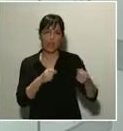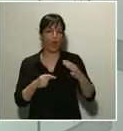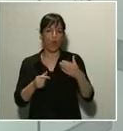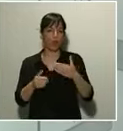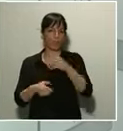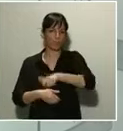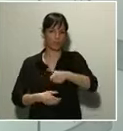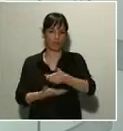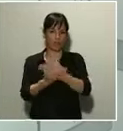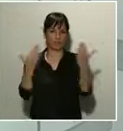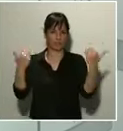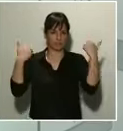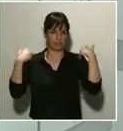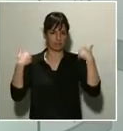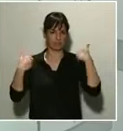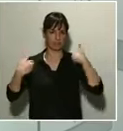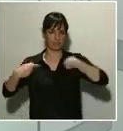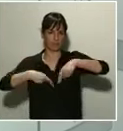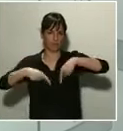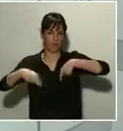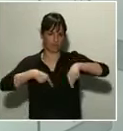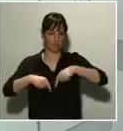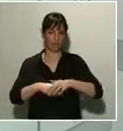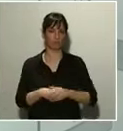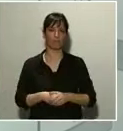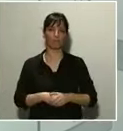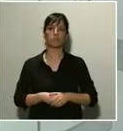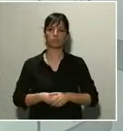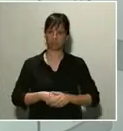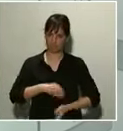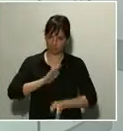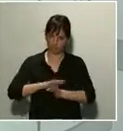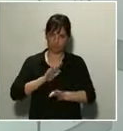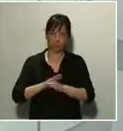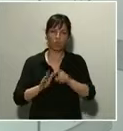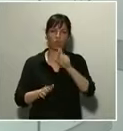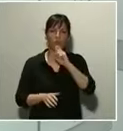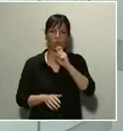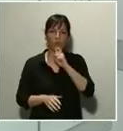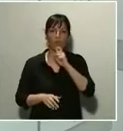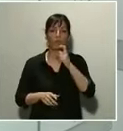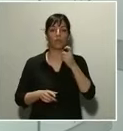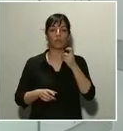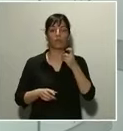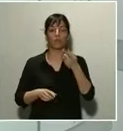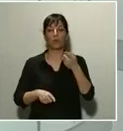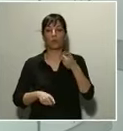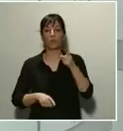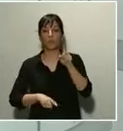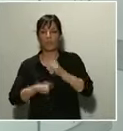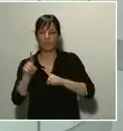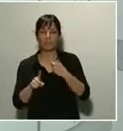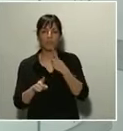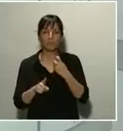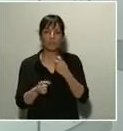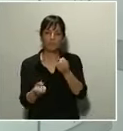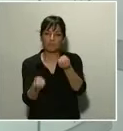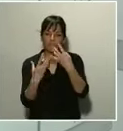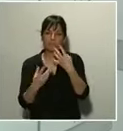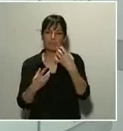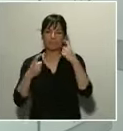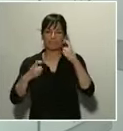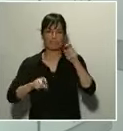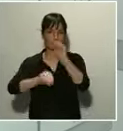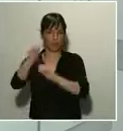la movilidad. Y seguiremos haciéndolo, escuchando y solucionando, intentando solucionar sus dificultades. Hemos regulado en este